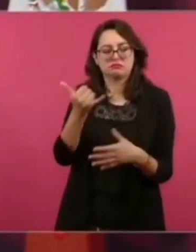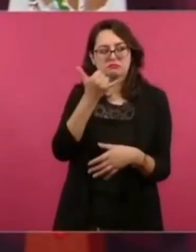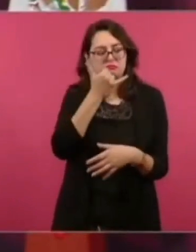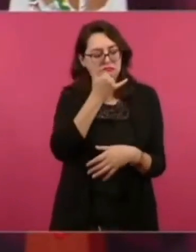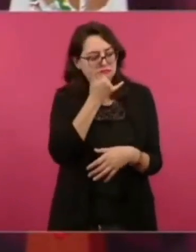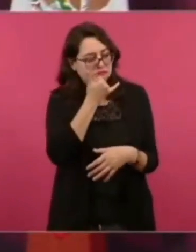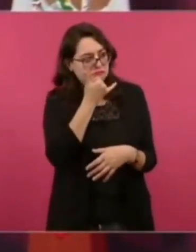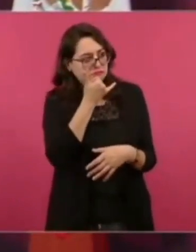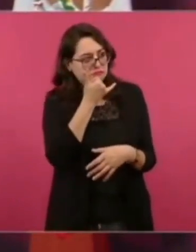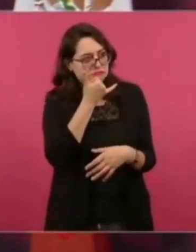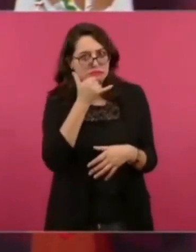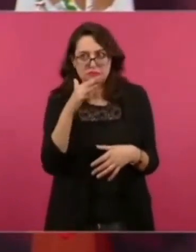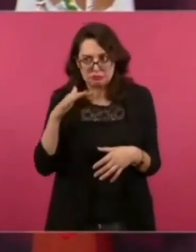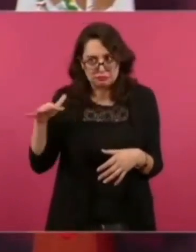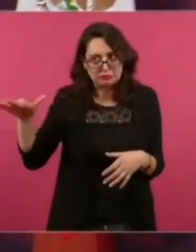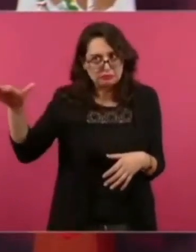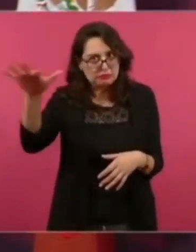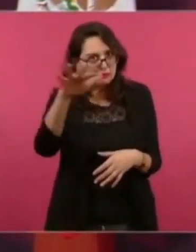corrupto?